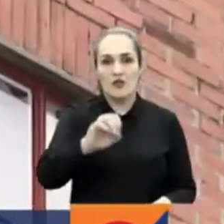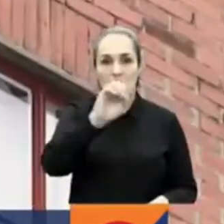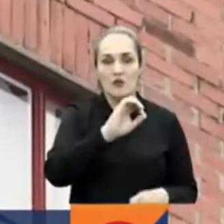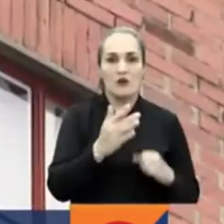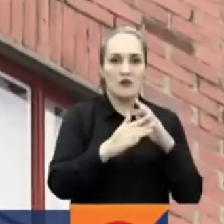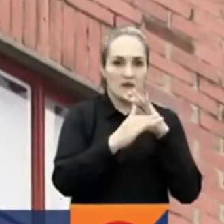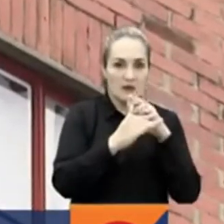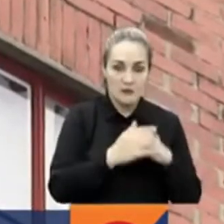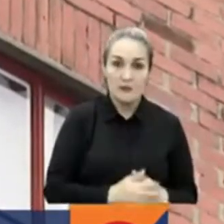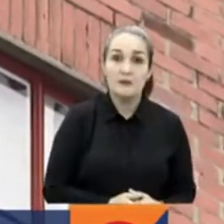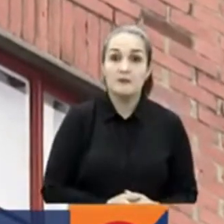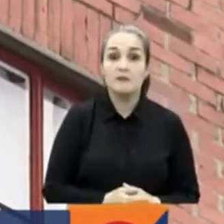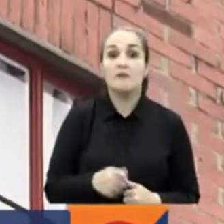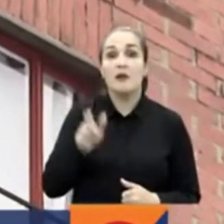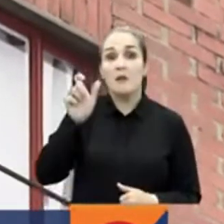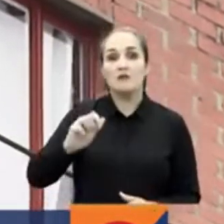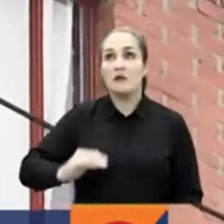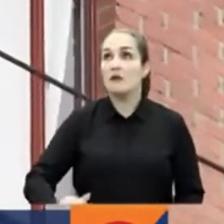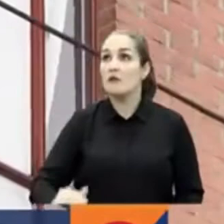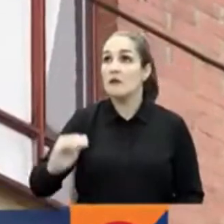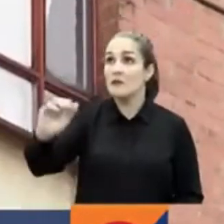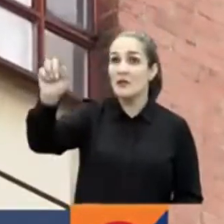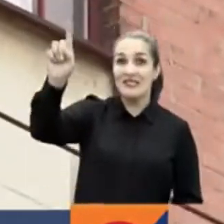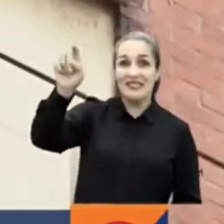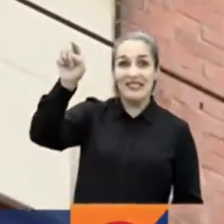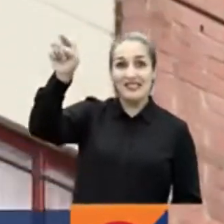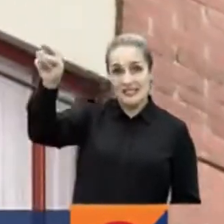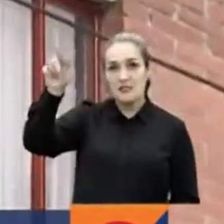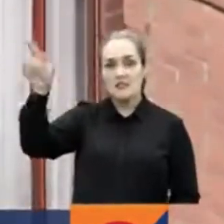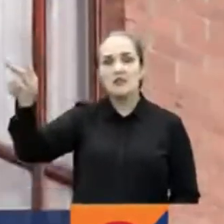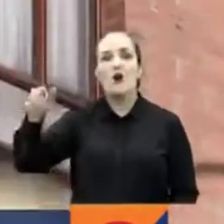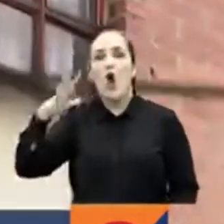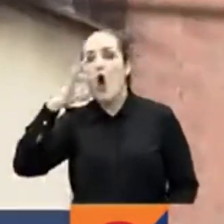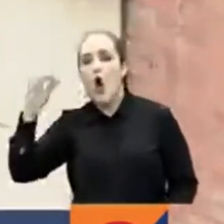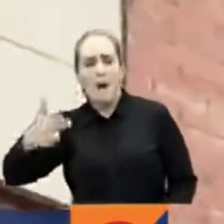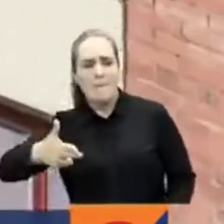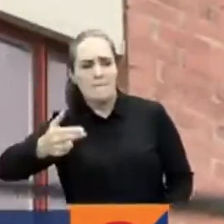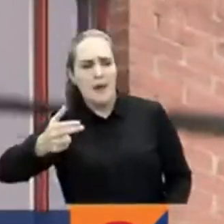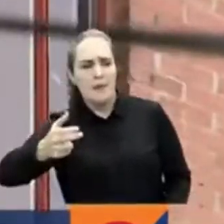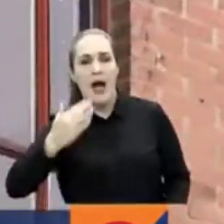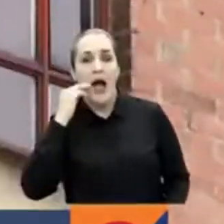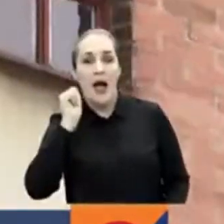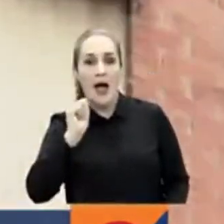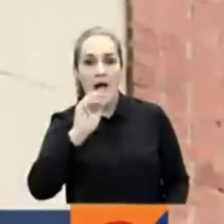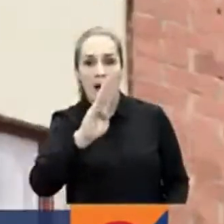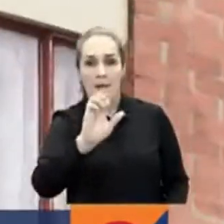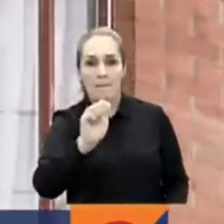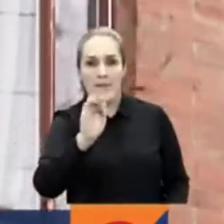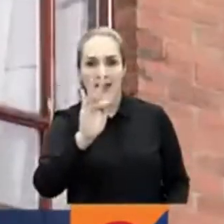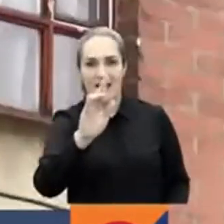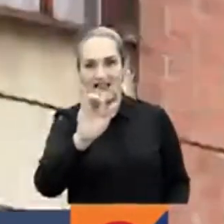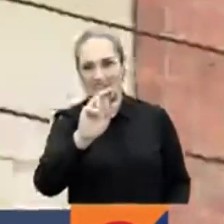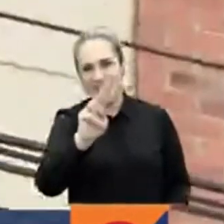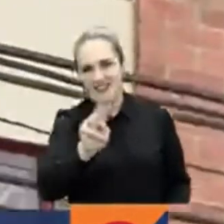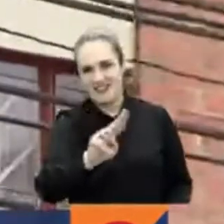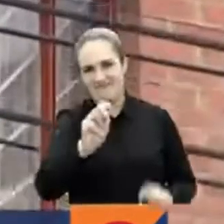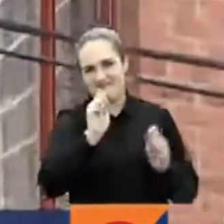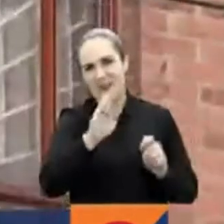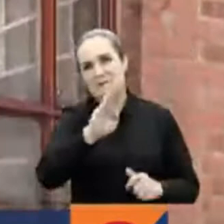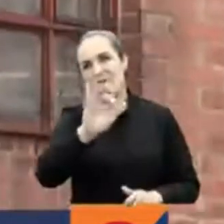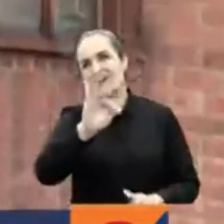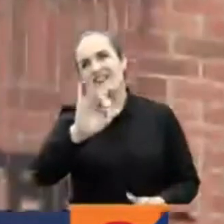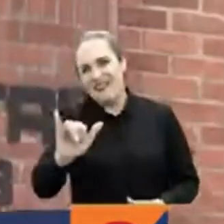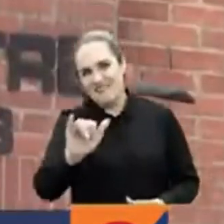Unidos. Un hombre que vivía en el sexto piso disparó contra su esposa, identificada como Beatriz, o Doña Betty, como todos la conocían en el barrio.